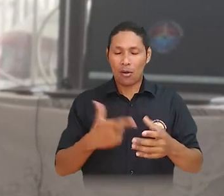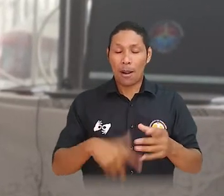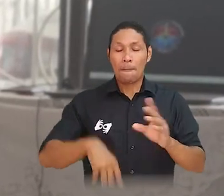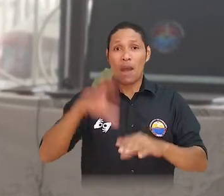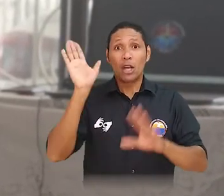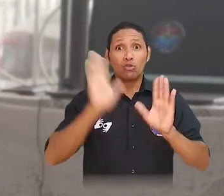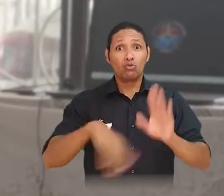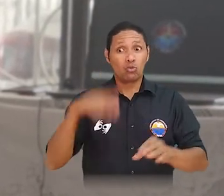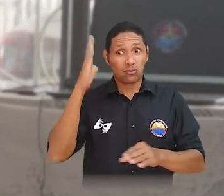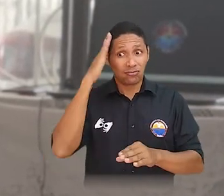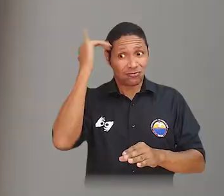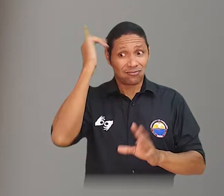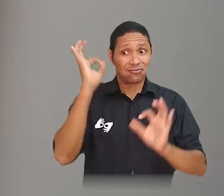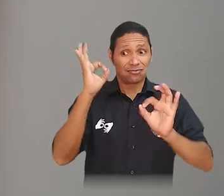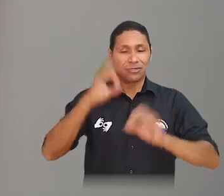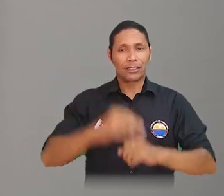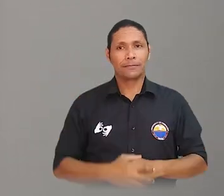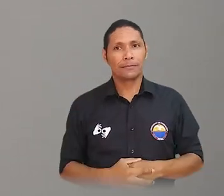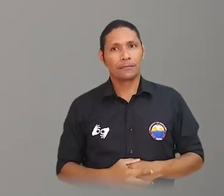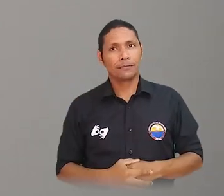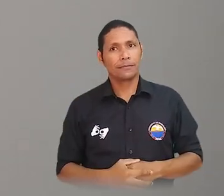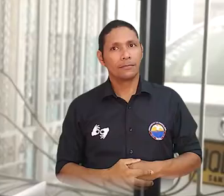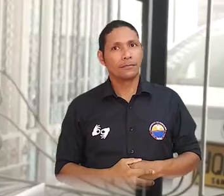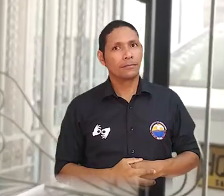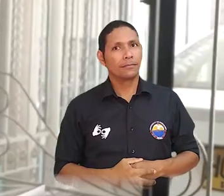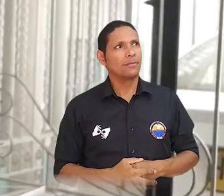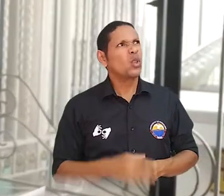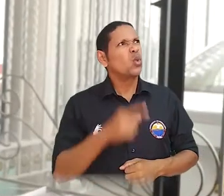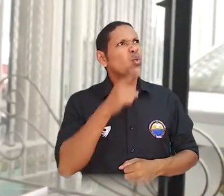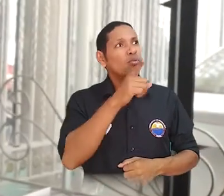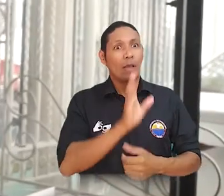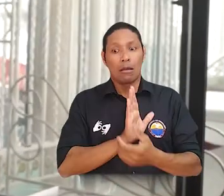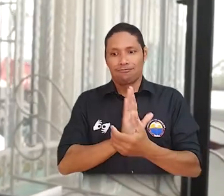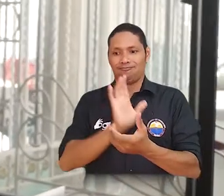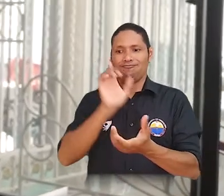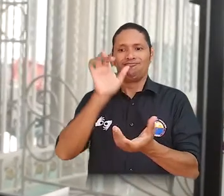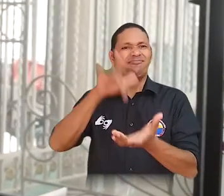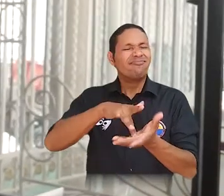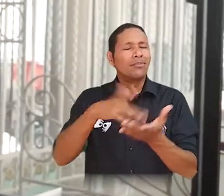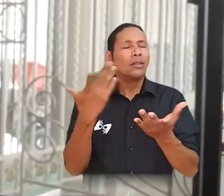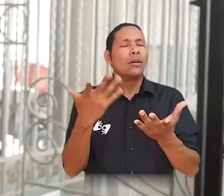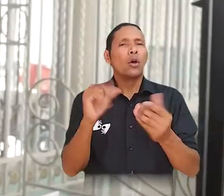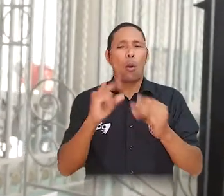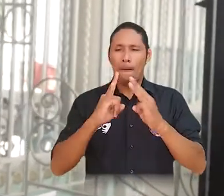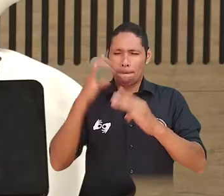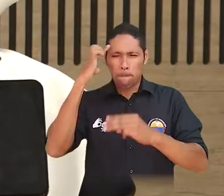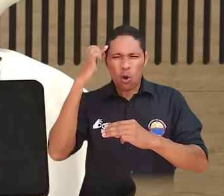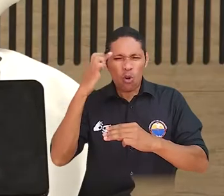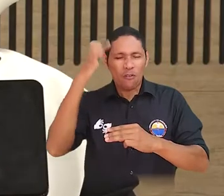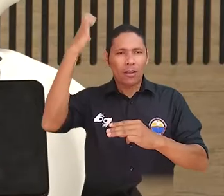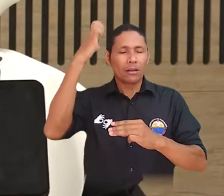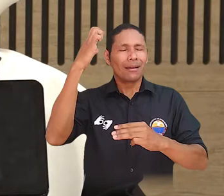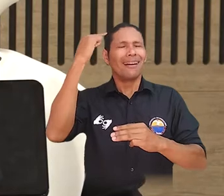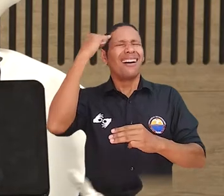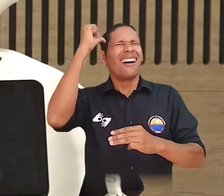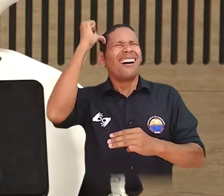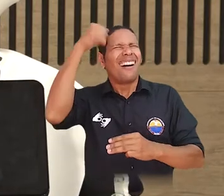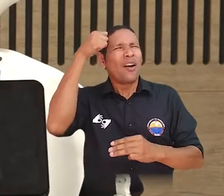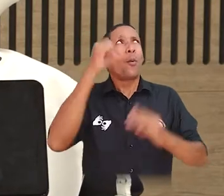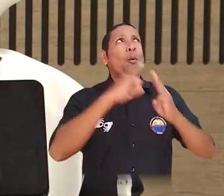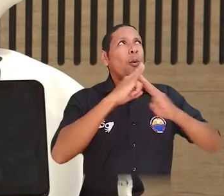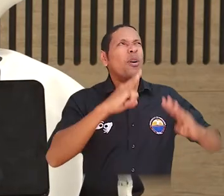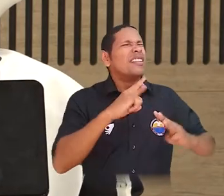y sobre todo uno dar un paso más en esta parte de lo que es lo académico. Ahora que ingresas al mundo profesional,